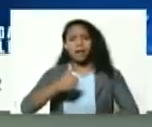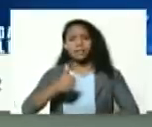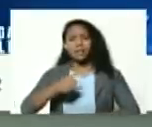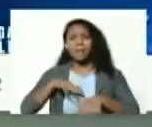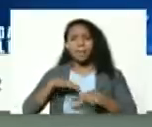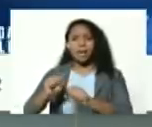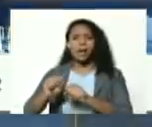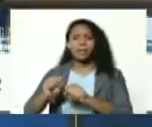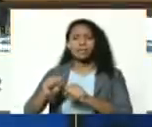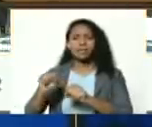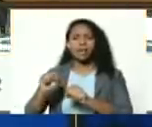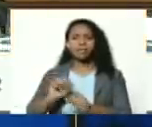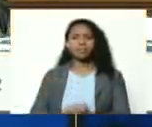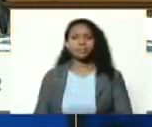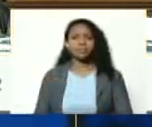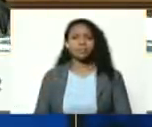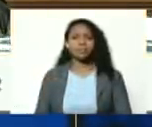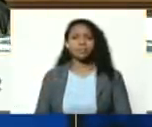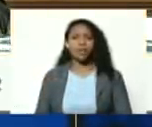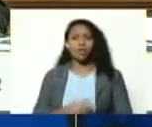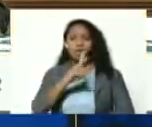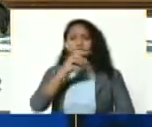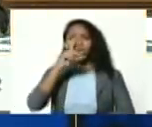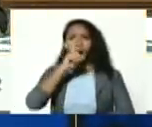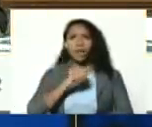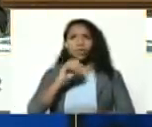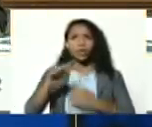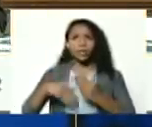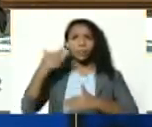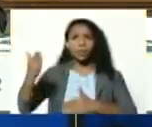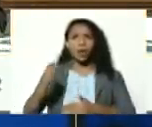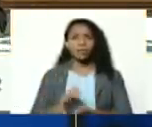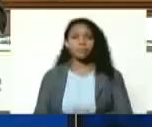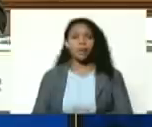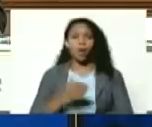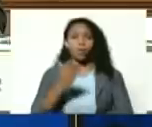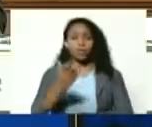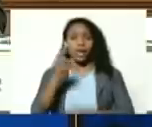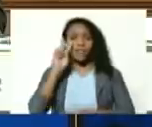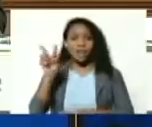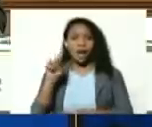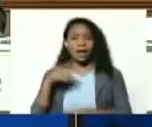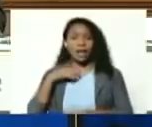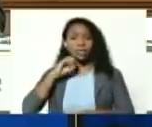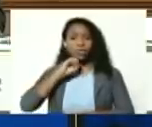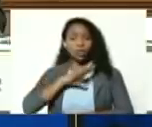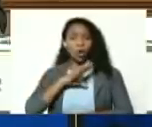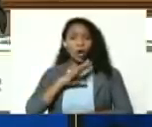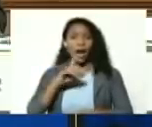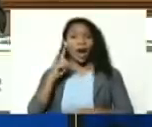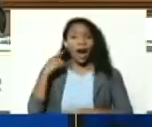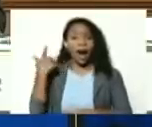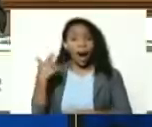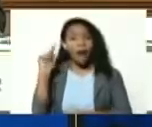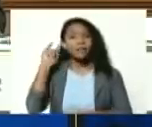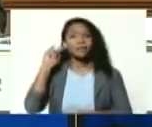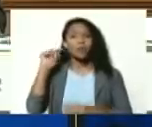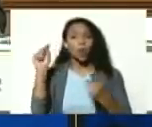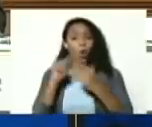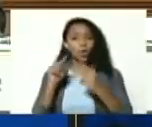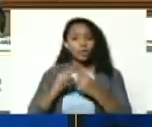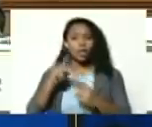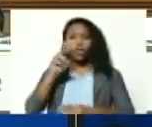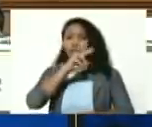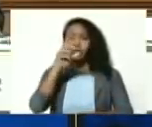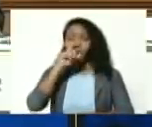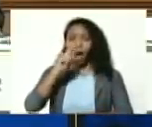imperialistas 200 años después para que ustedes vean que la historia hay que conocerla 200